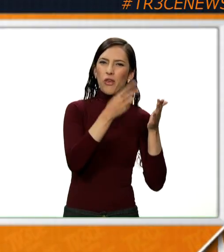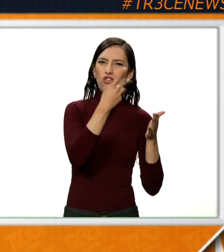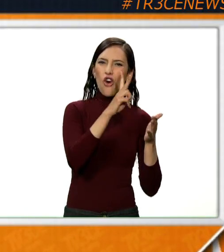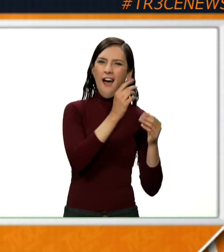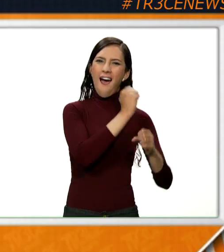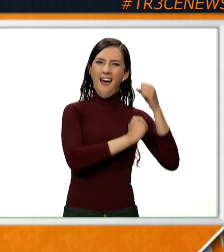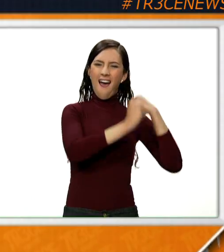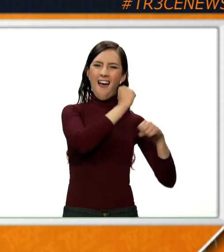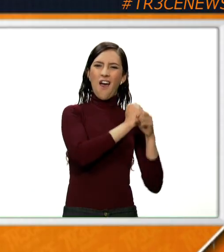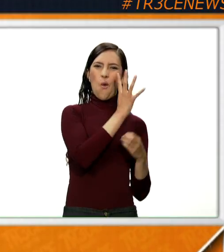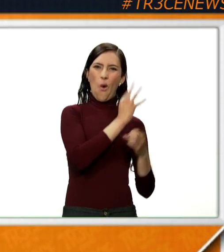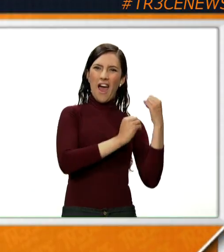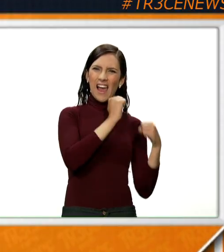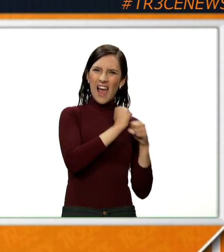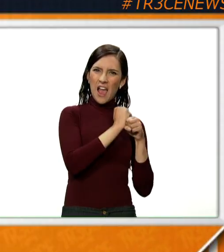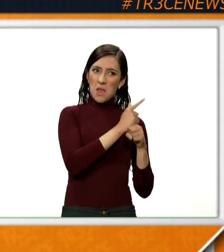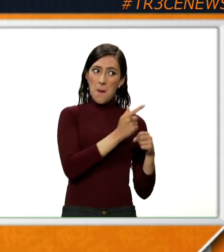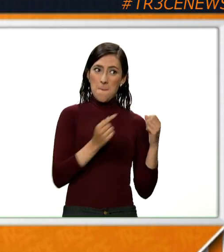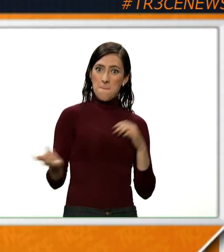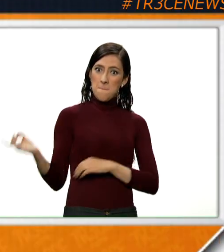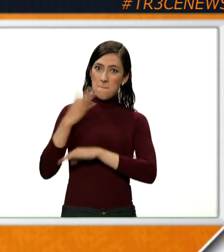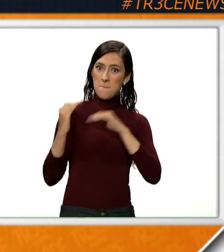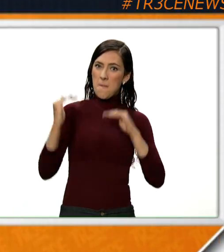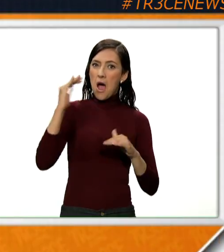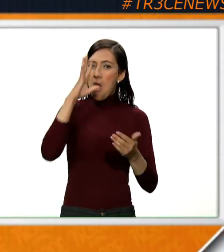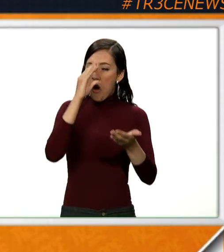cuatro años en Londres 2012? Opine.